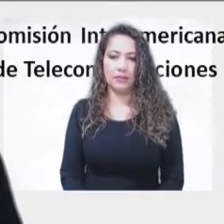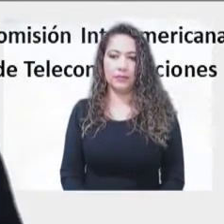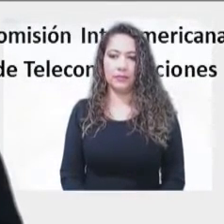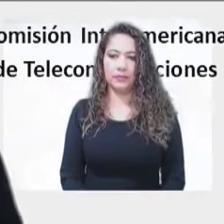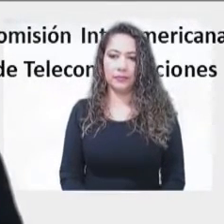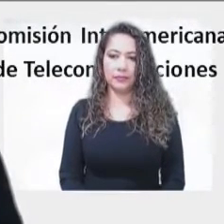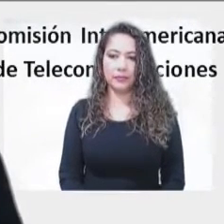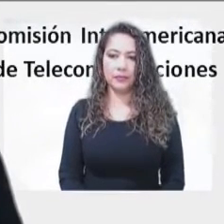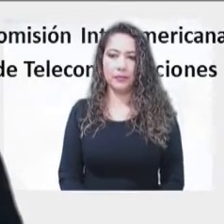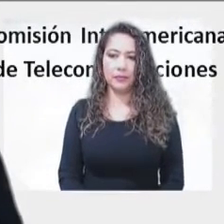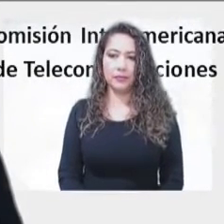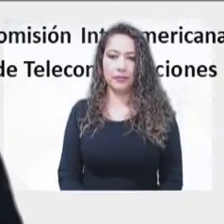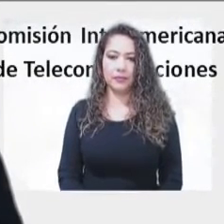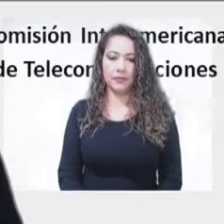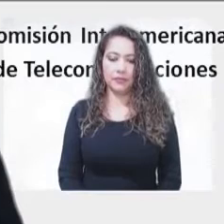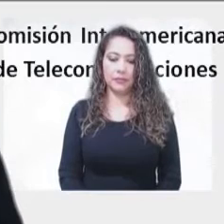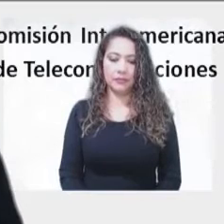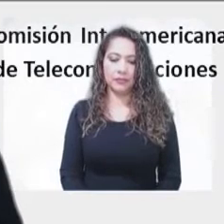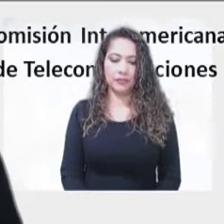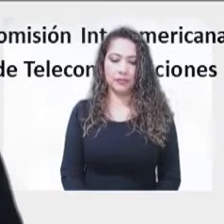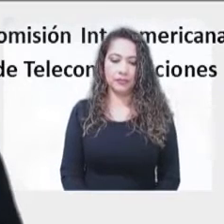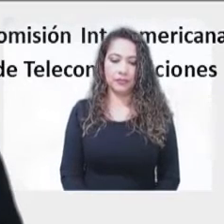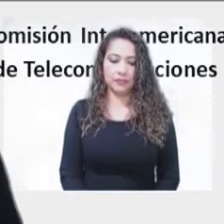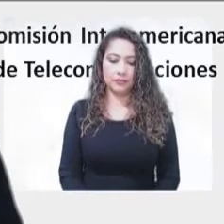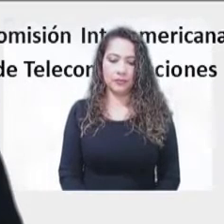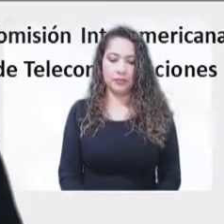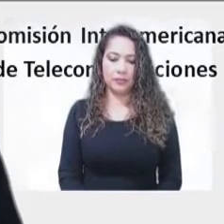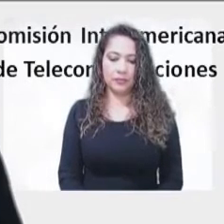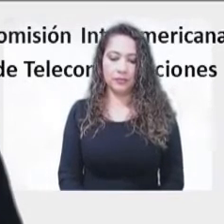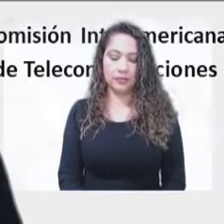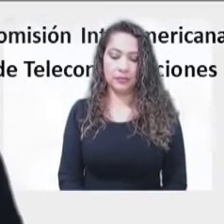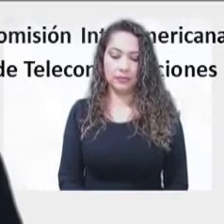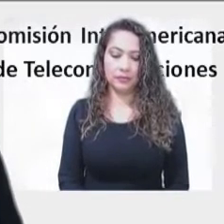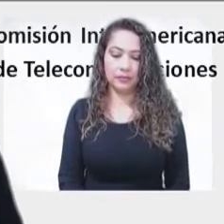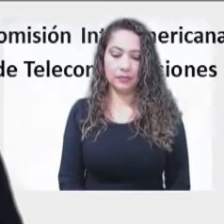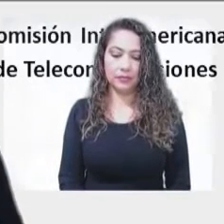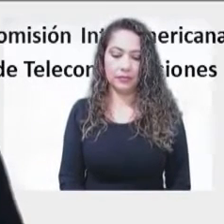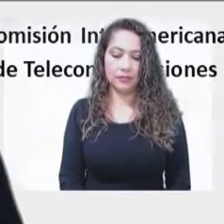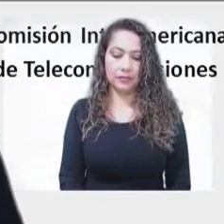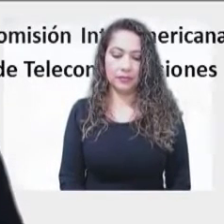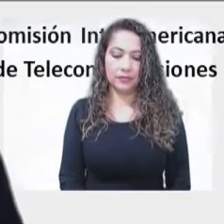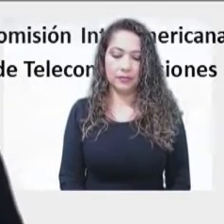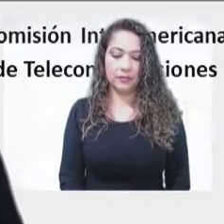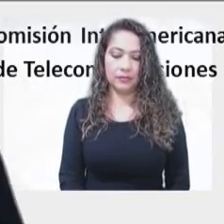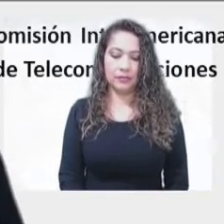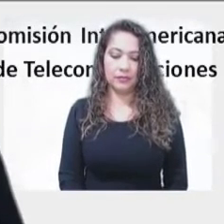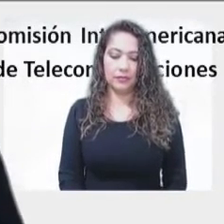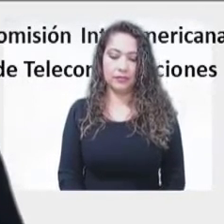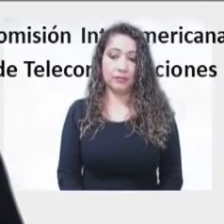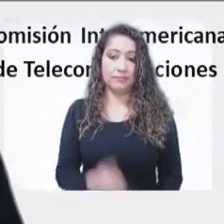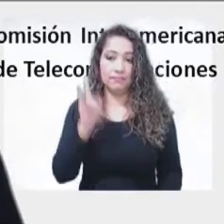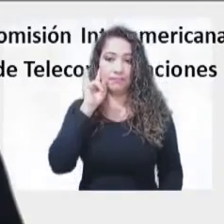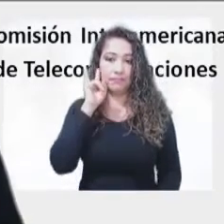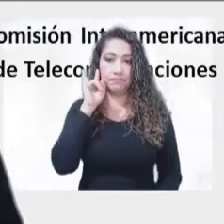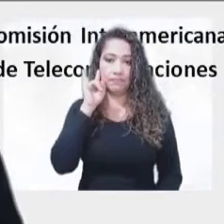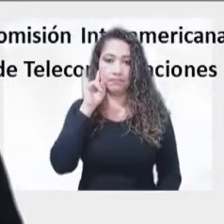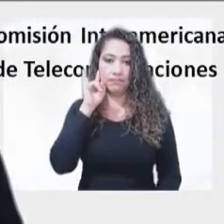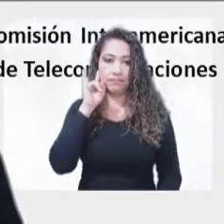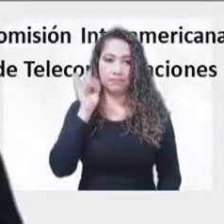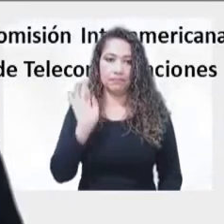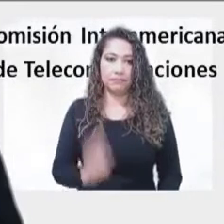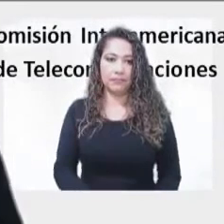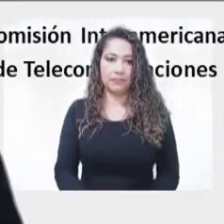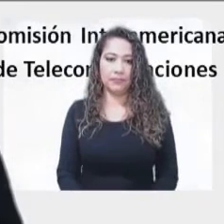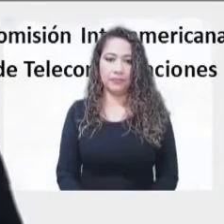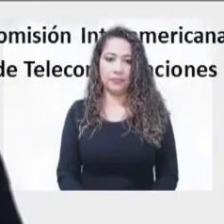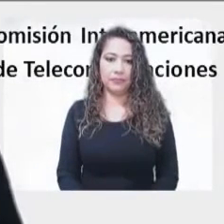sin ningún tipo de conectividad, y un 38% de la población no usa el Internet. Y es así que, desde el punto